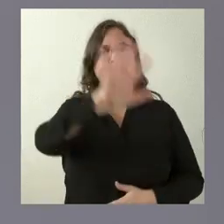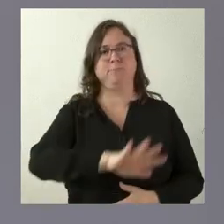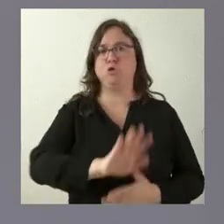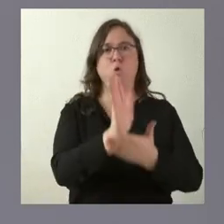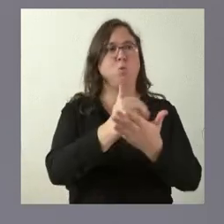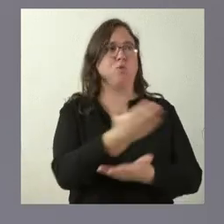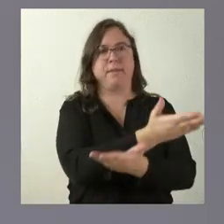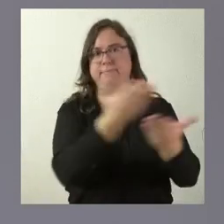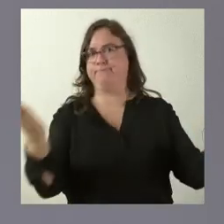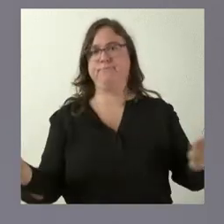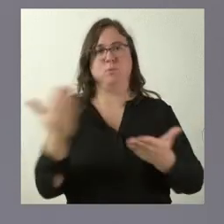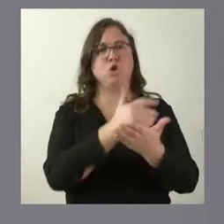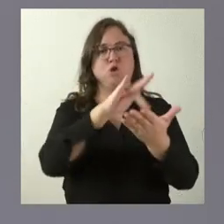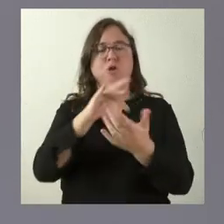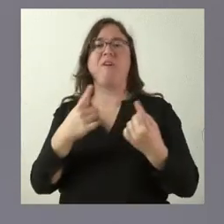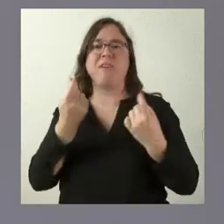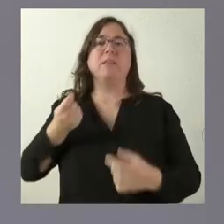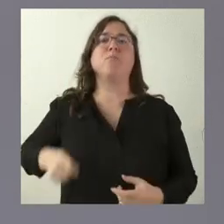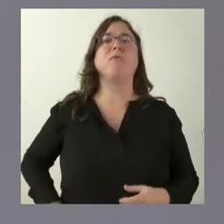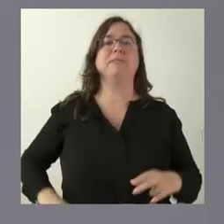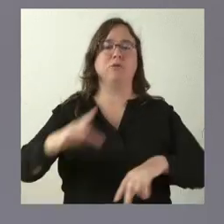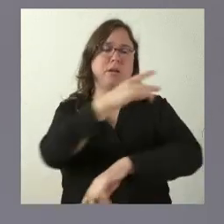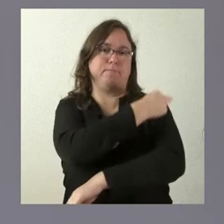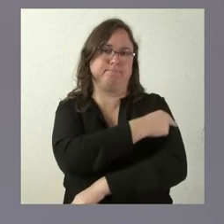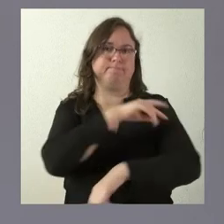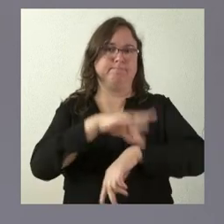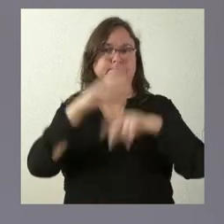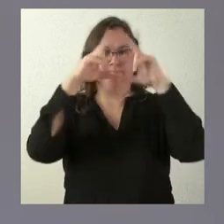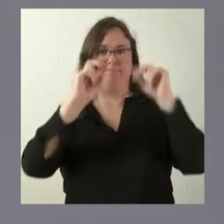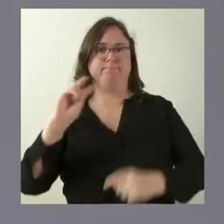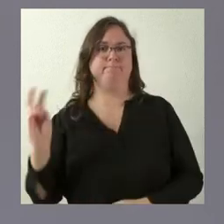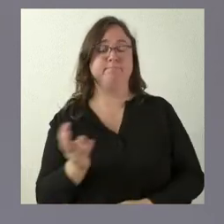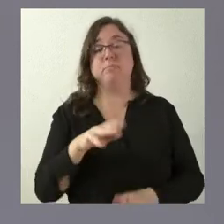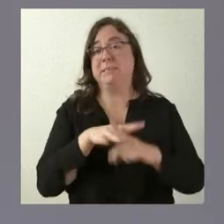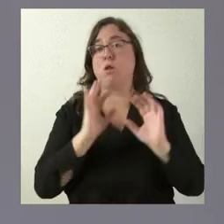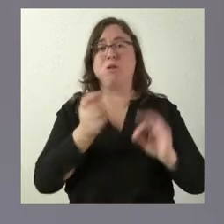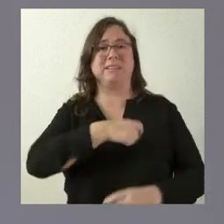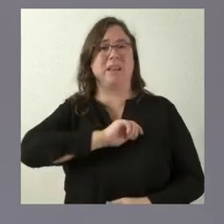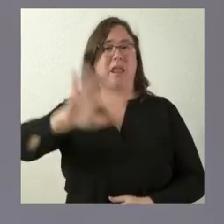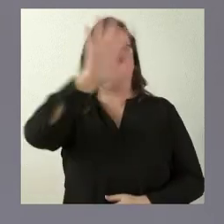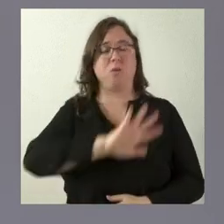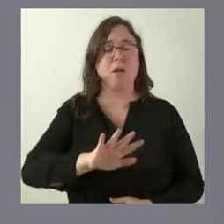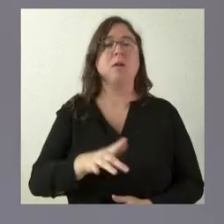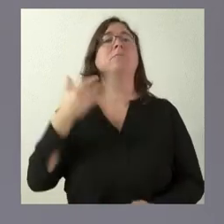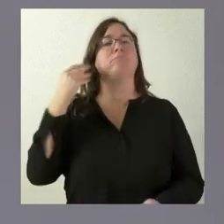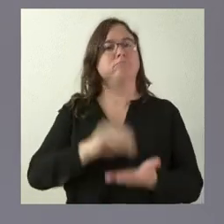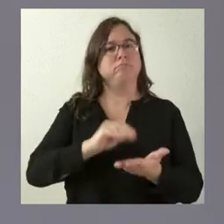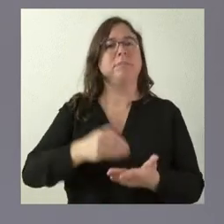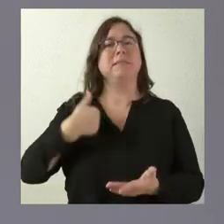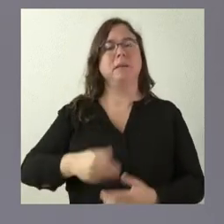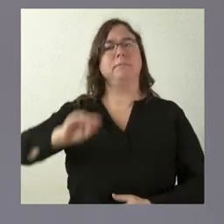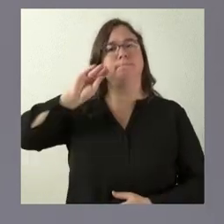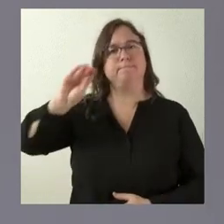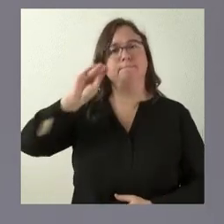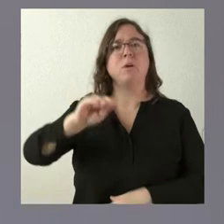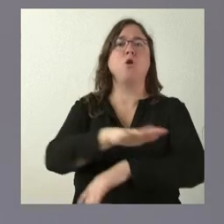autónomas. Y esta no es una excepción dentro de lo que ocurre en el contexto nacional. En más de una ocasión hemos venido y siendo del Gobierno todas las